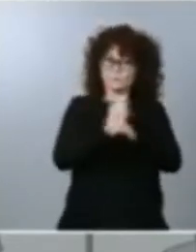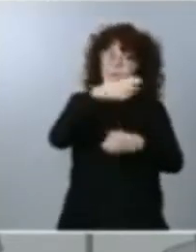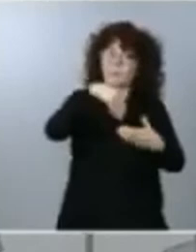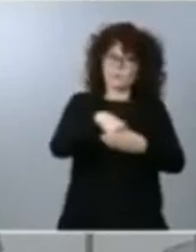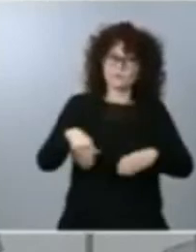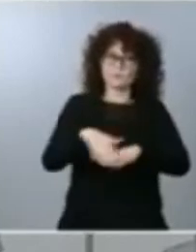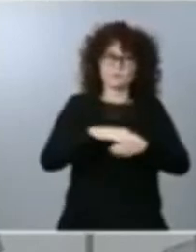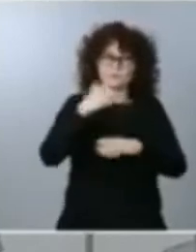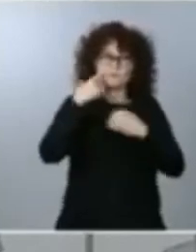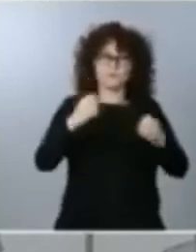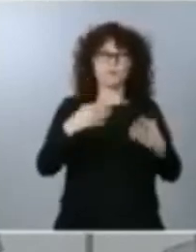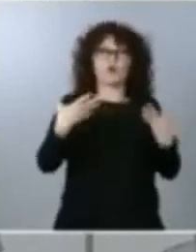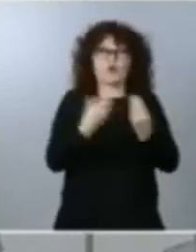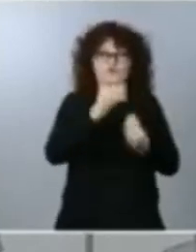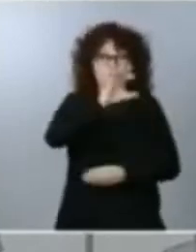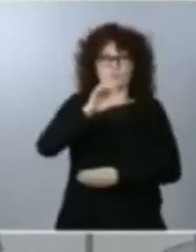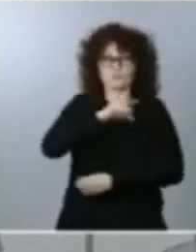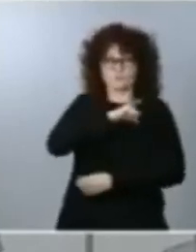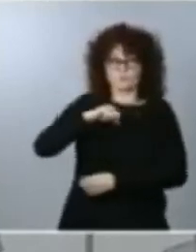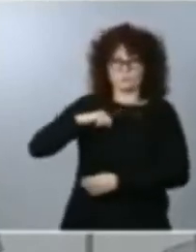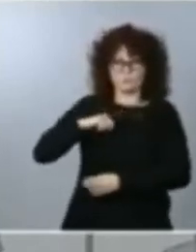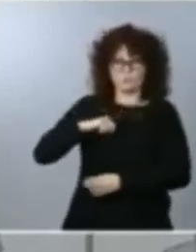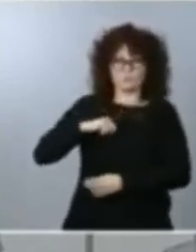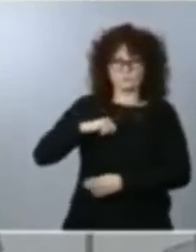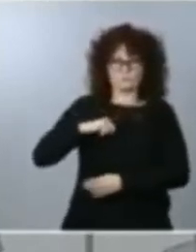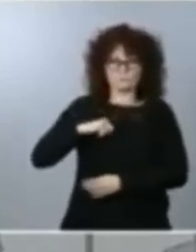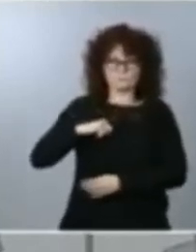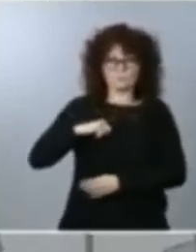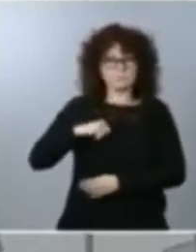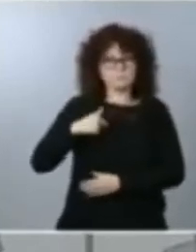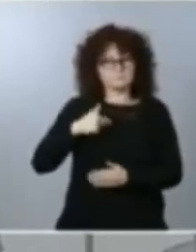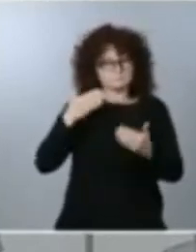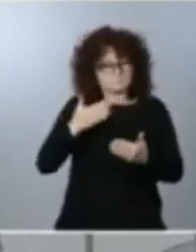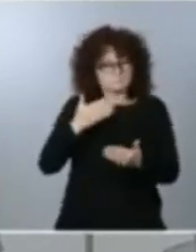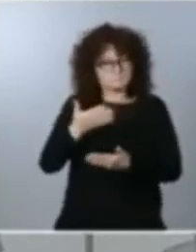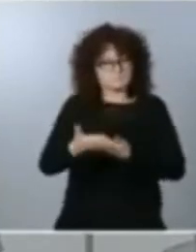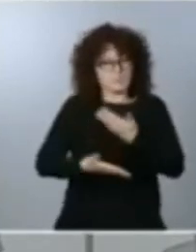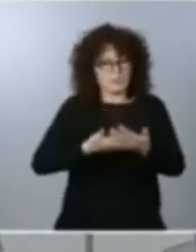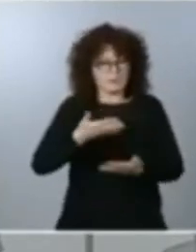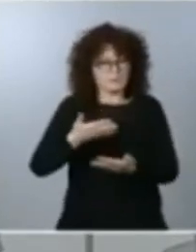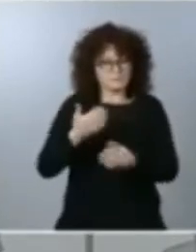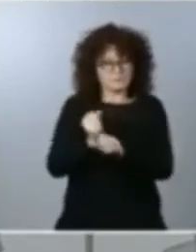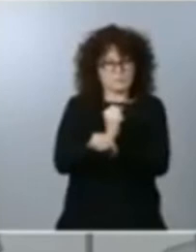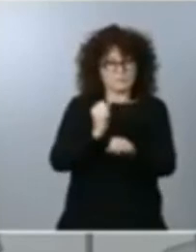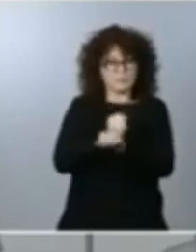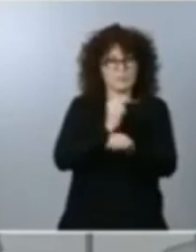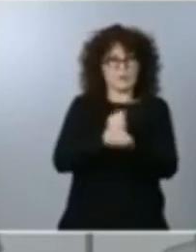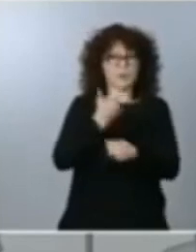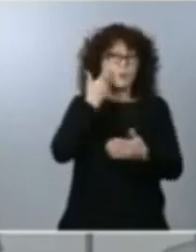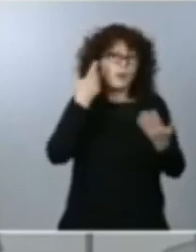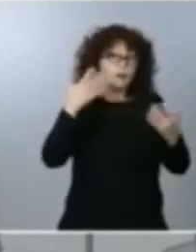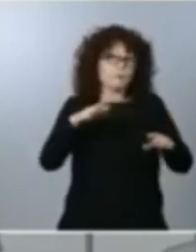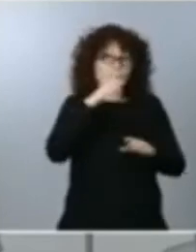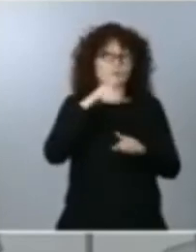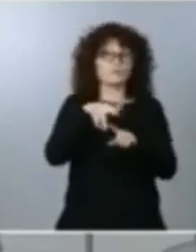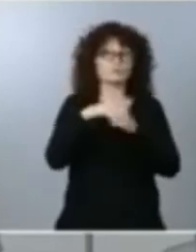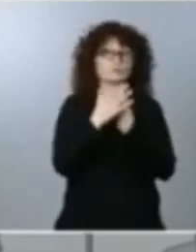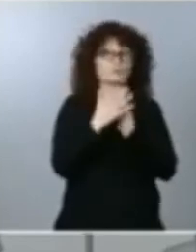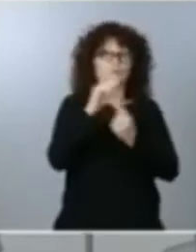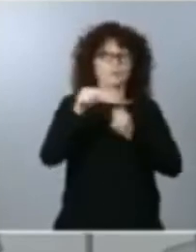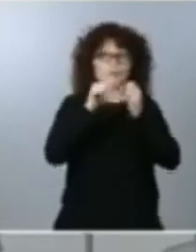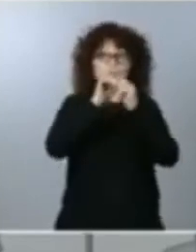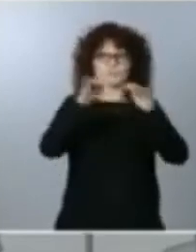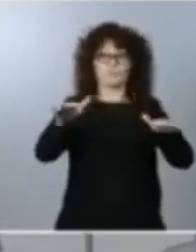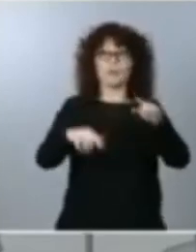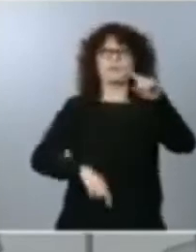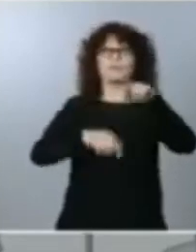comunidades autónomas y que con independencia de que efectivamente pues la situación epidemiológica va a ser distinta en distintos territorios ya no hablo